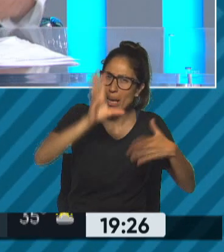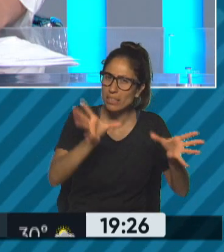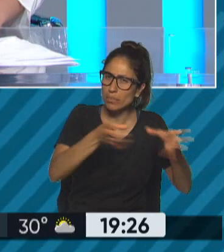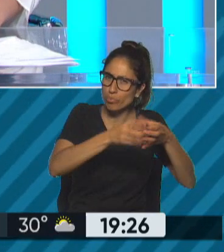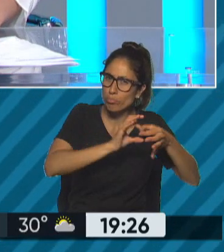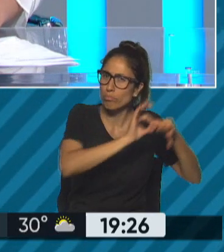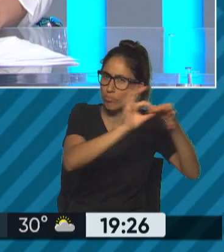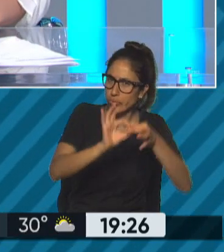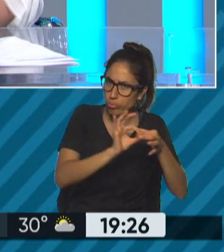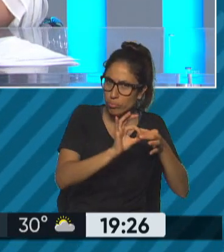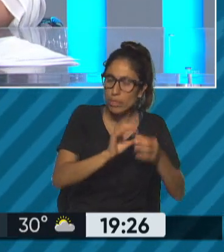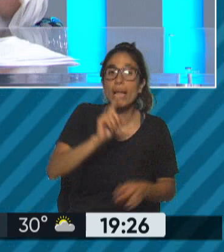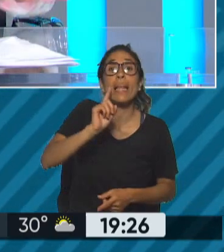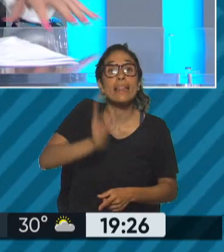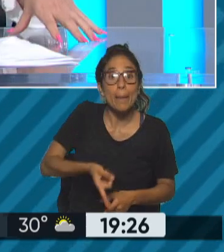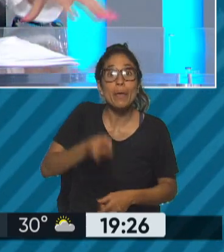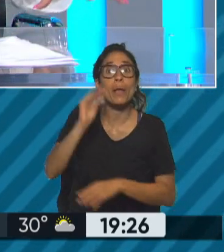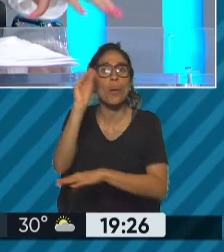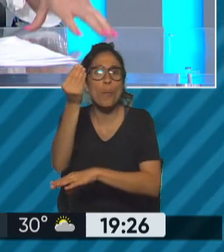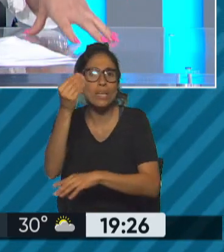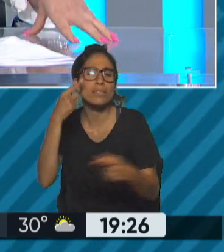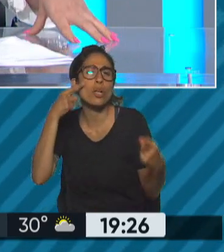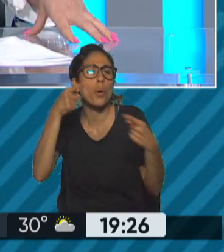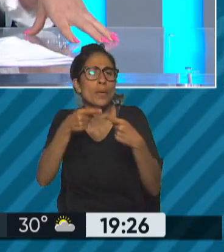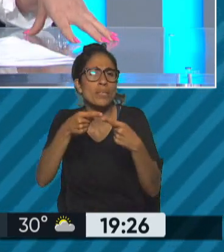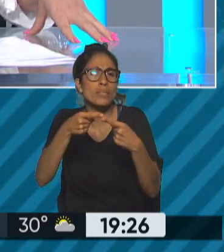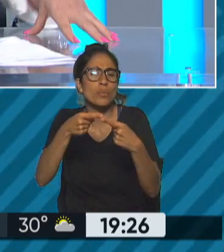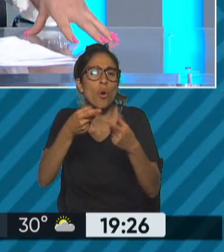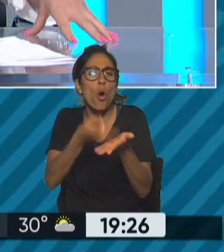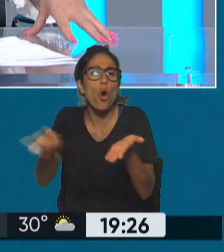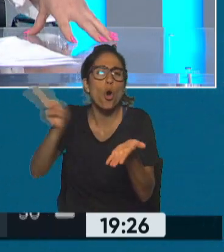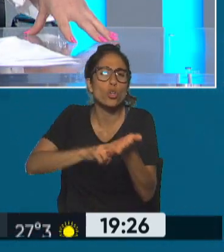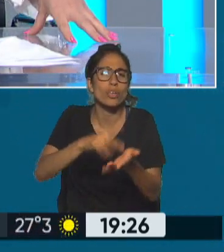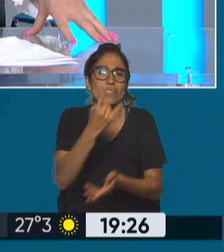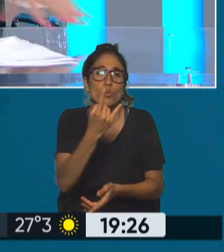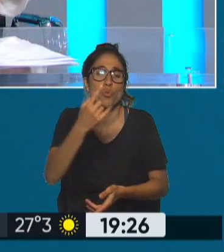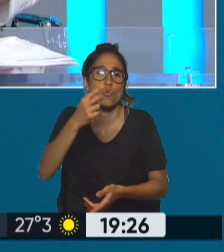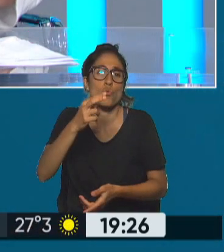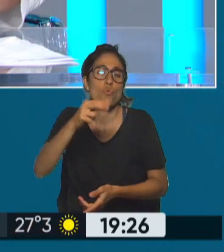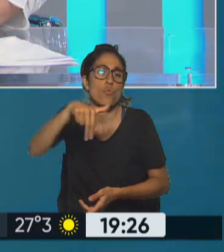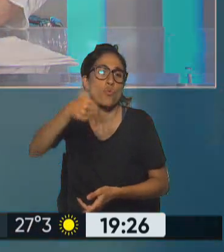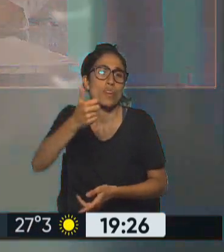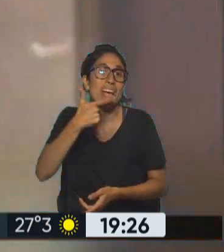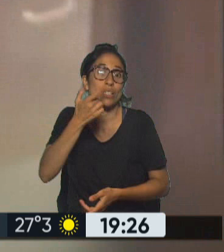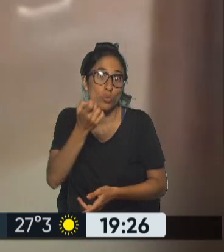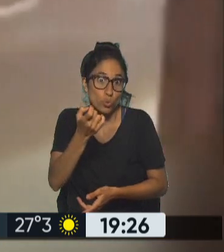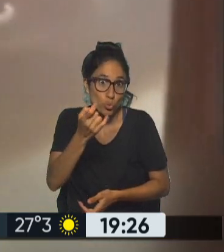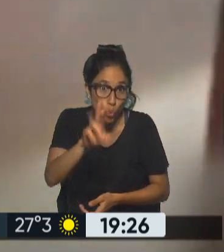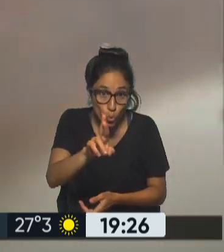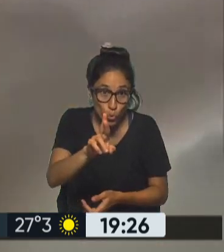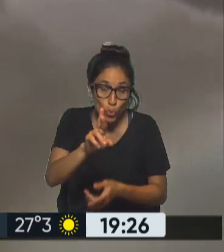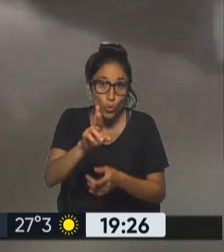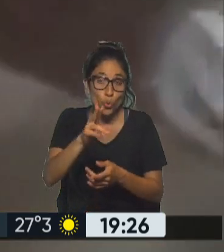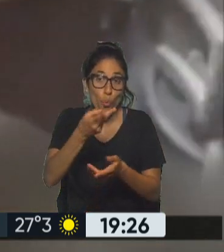reactivar la UNASUR también muy enfocada la mirada en el MERCOSUR en un momento molesta mucho todo eso molesta